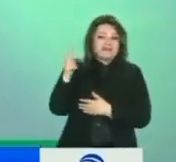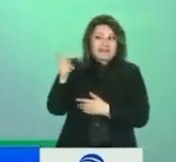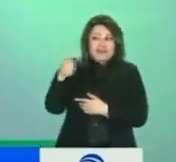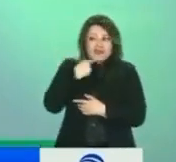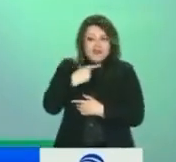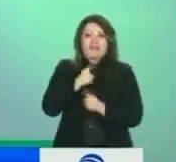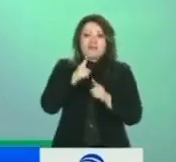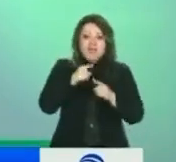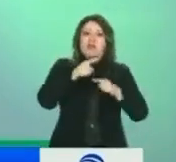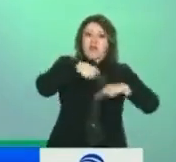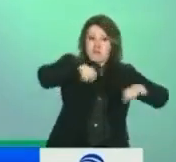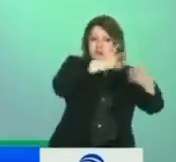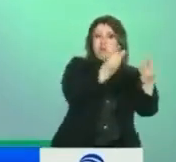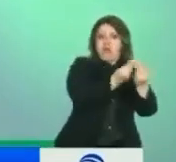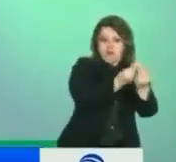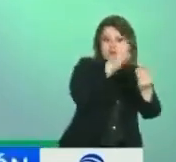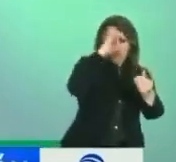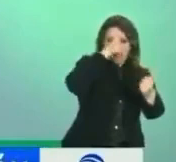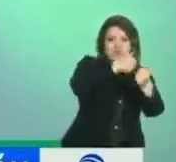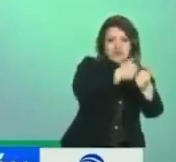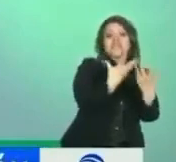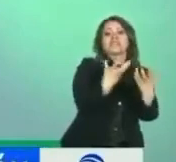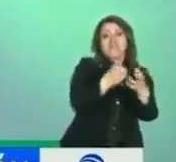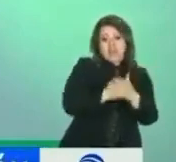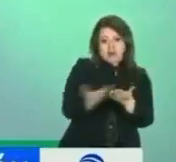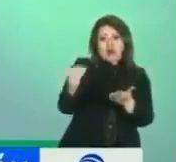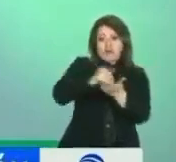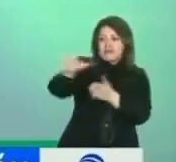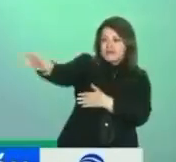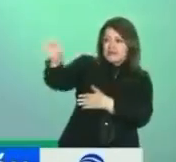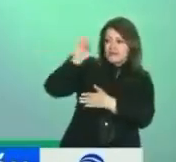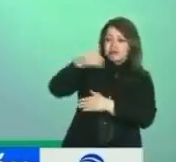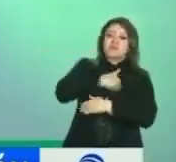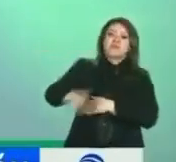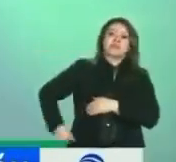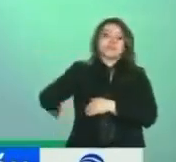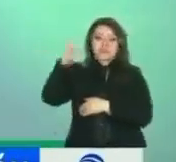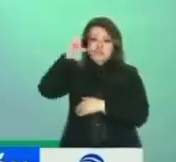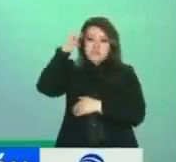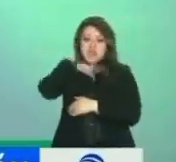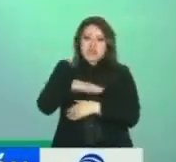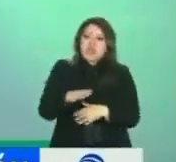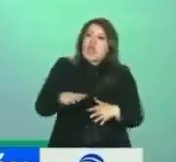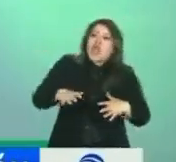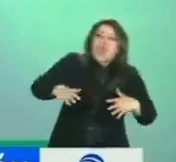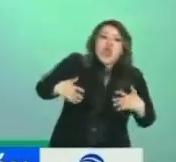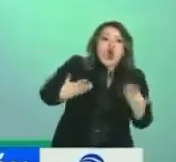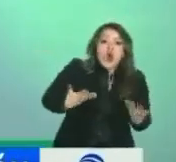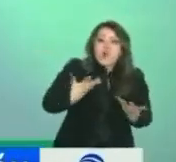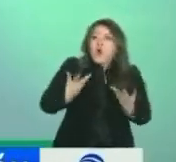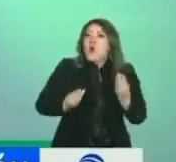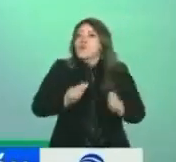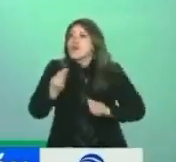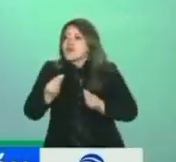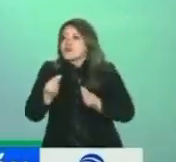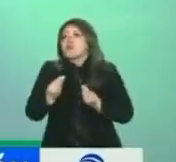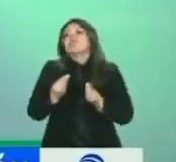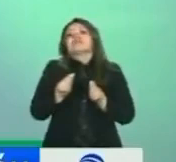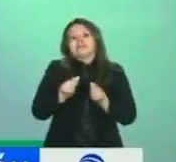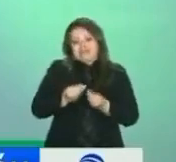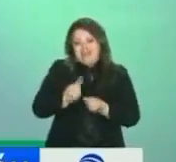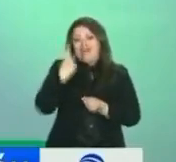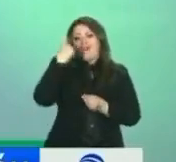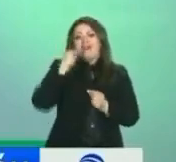sí queremos una reelección y lo decimos de frente y lo estamos promoviendo. ¿Cómo lo vamos a lograr? Es otro debate. ¿Cuál es la vía para lograr